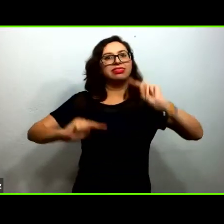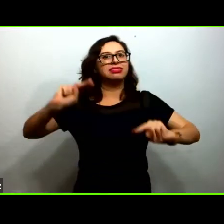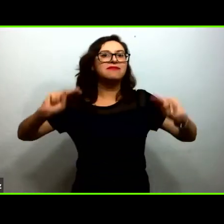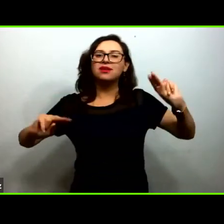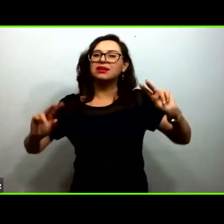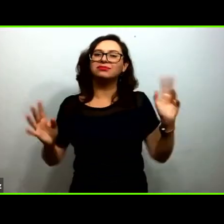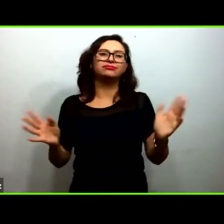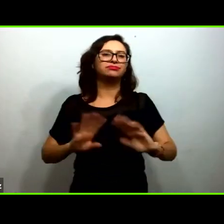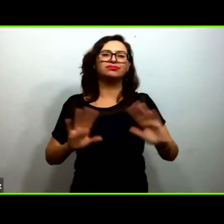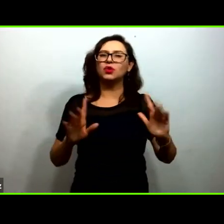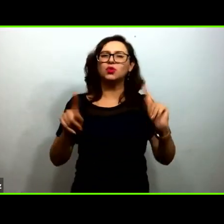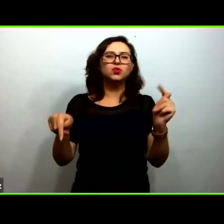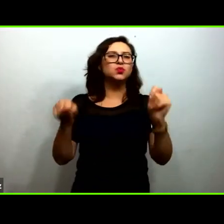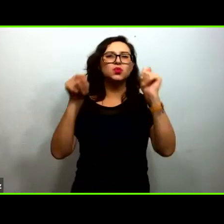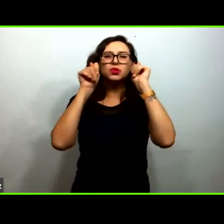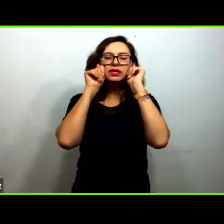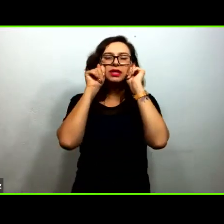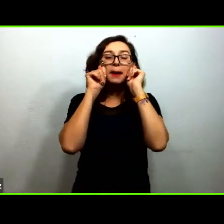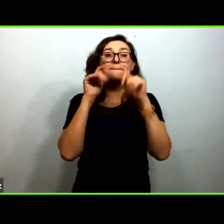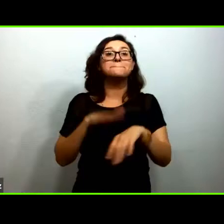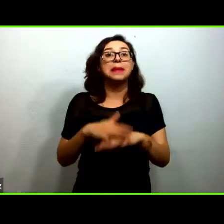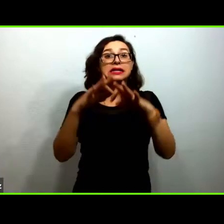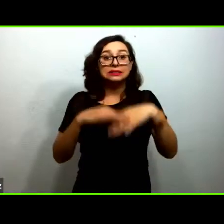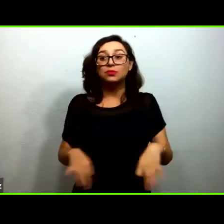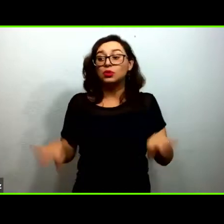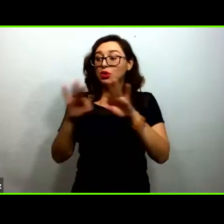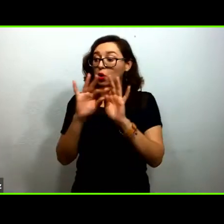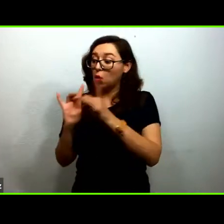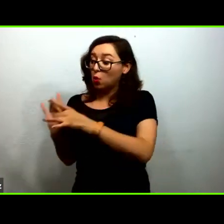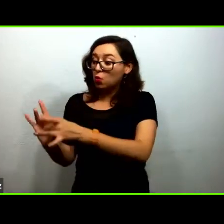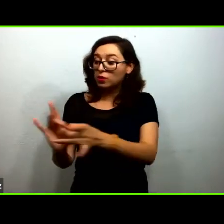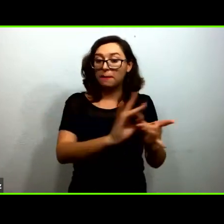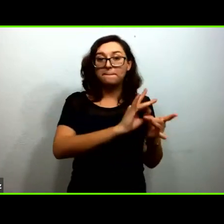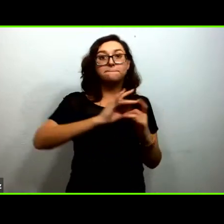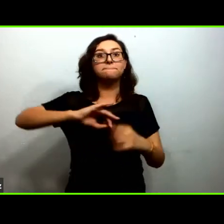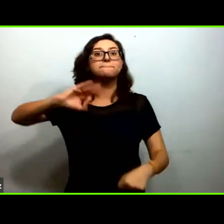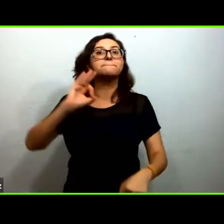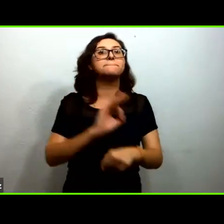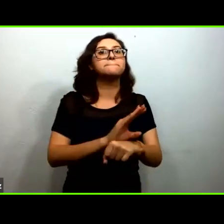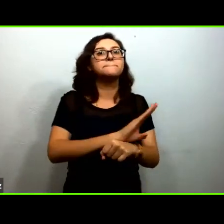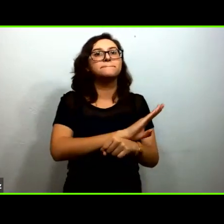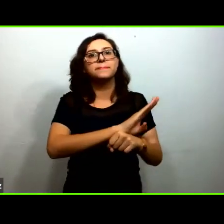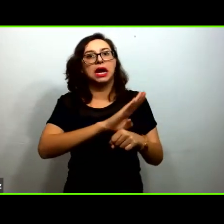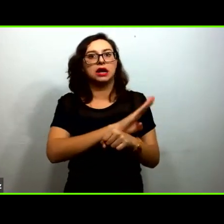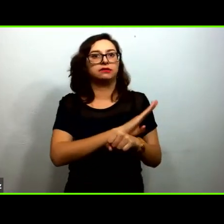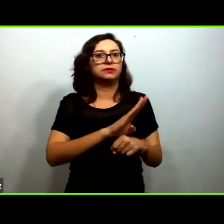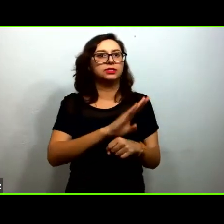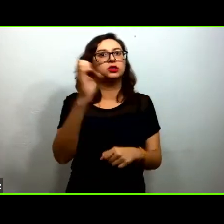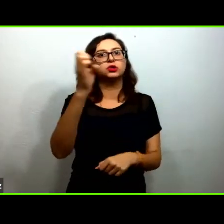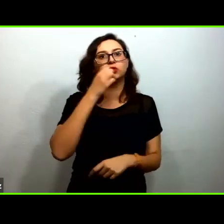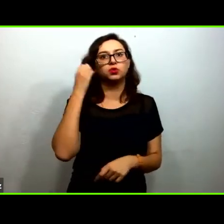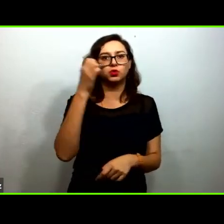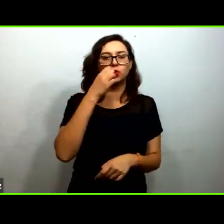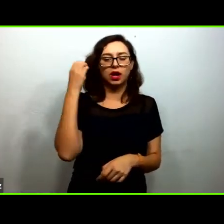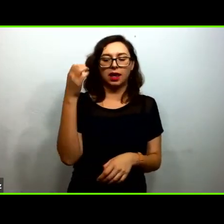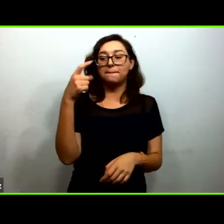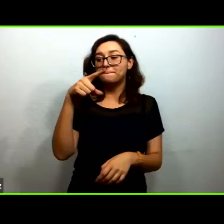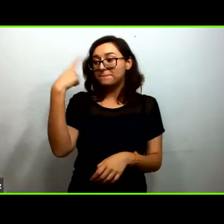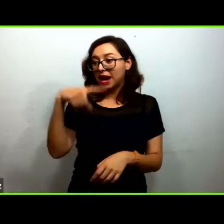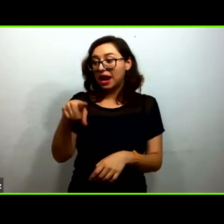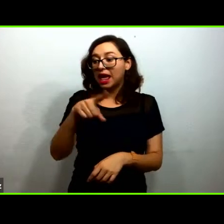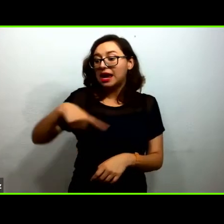podemos a través de ellas llevar un beneficio concreto que amplíe las oportunidades de